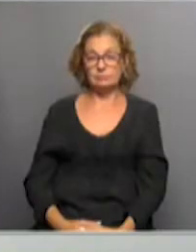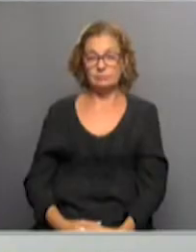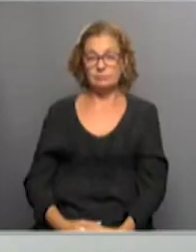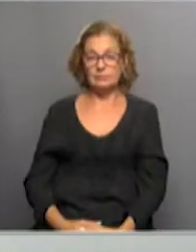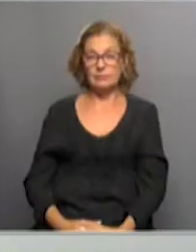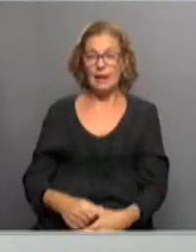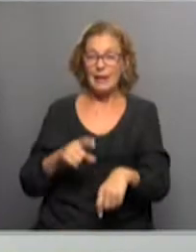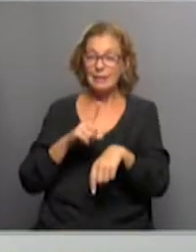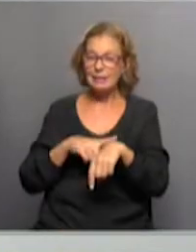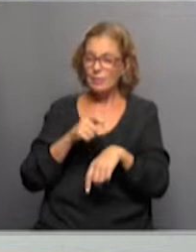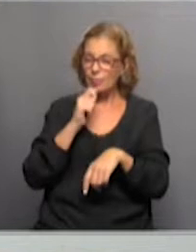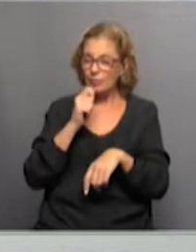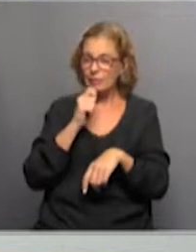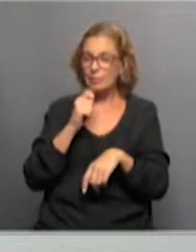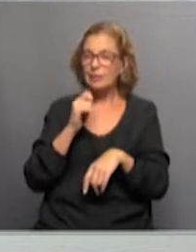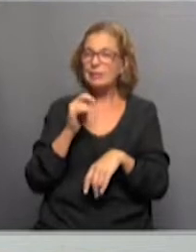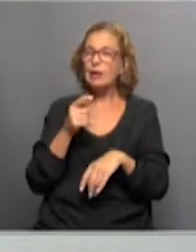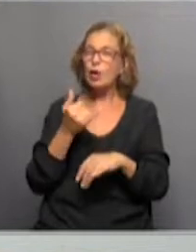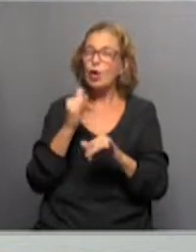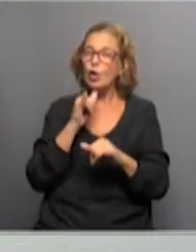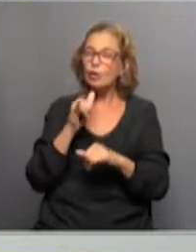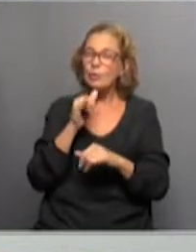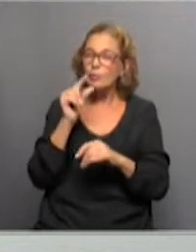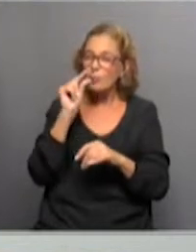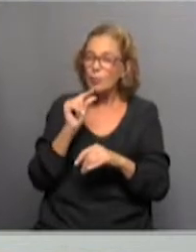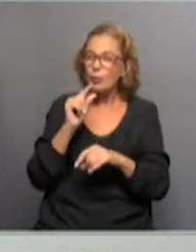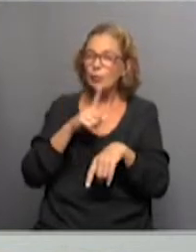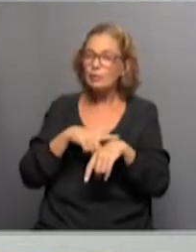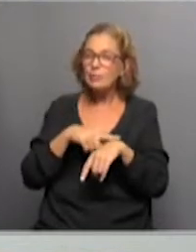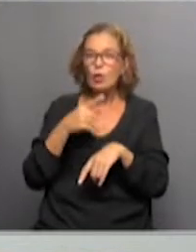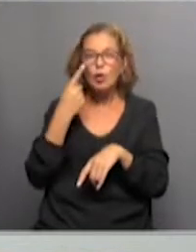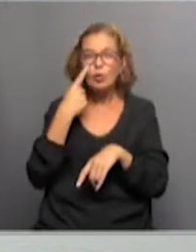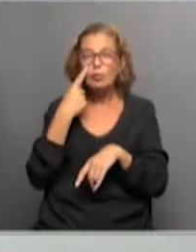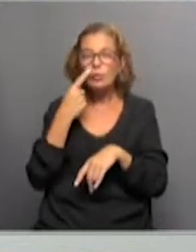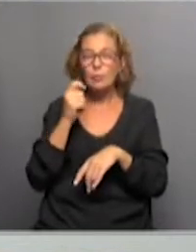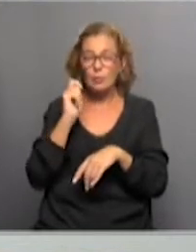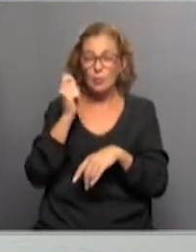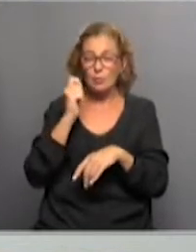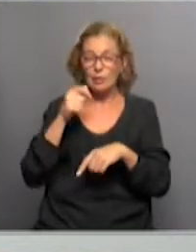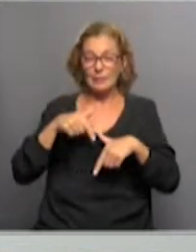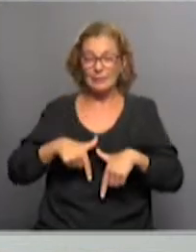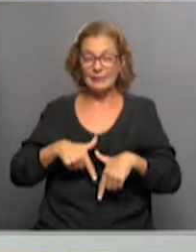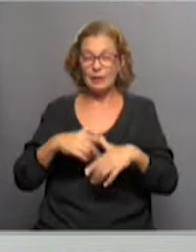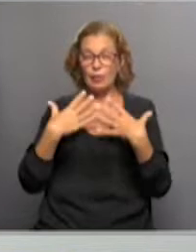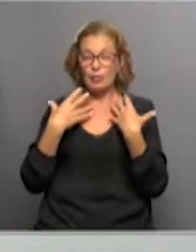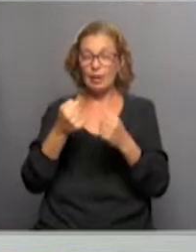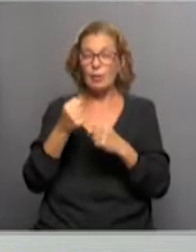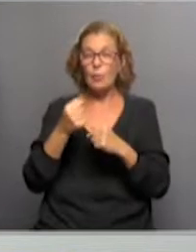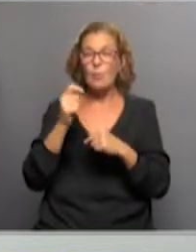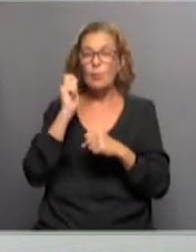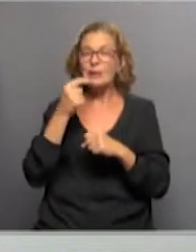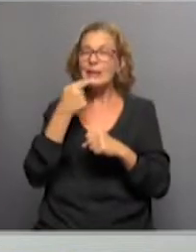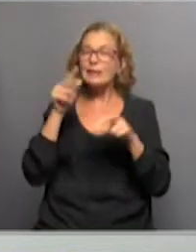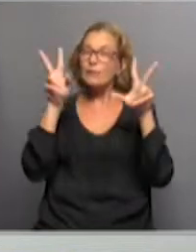Tiempo de entrevista del informe capital, les contamos que hace bien poquito se conoció porque lo publicó el Ministerio de Salud Pública un informe